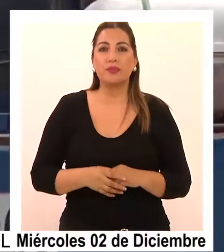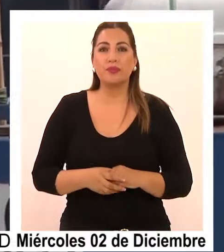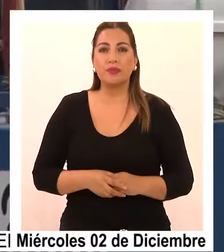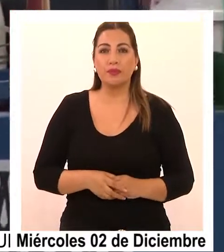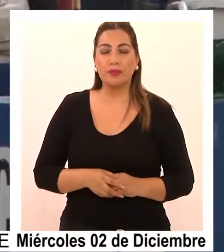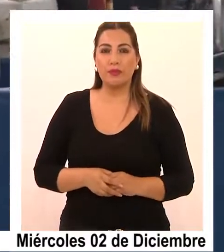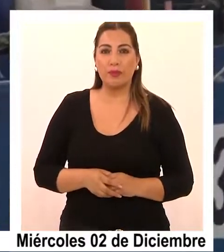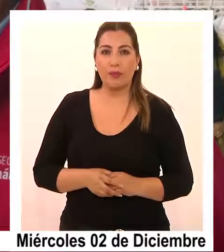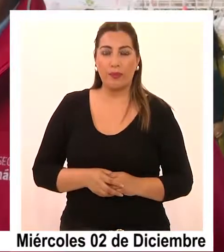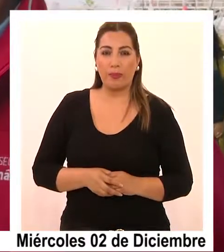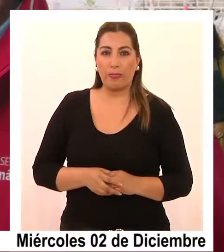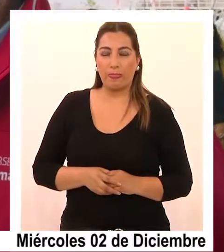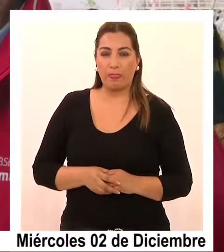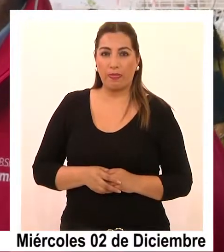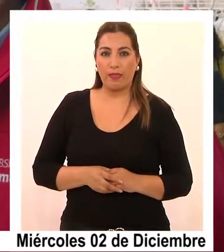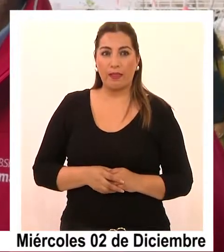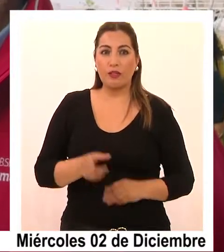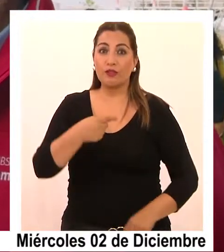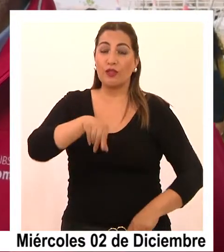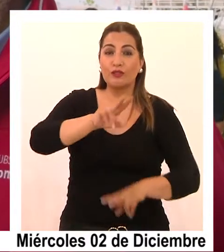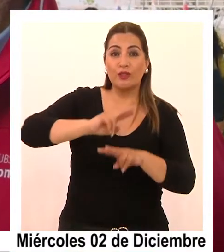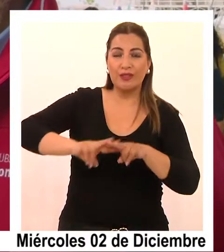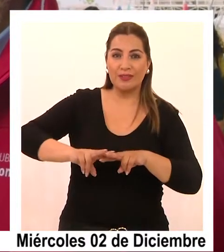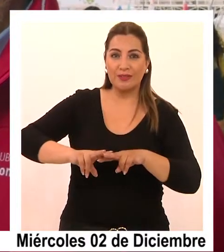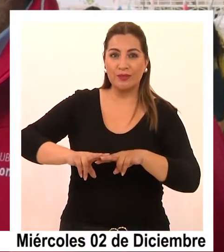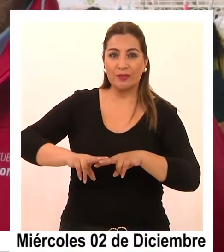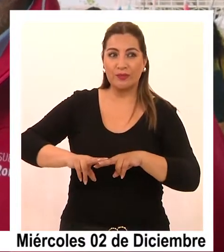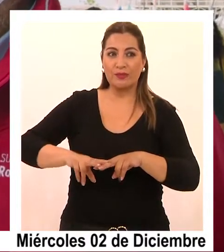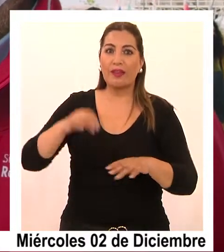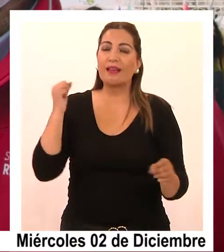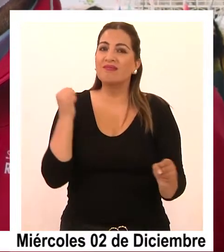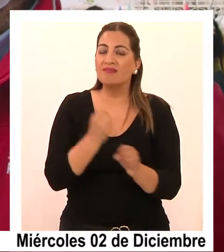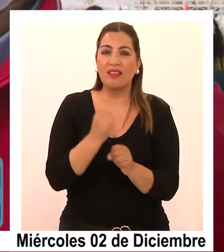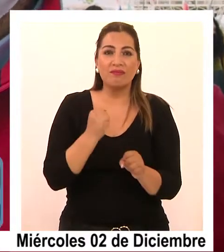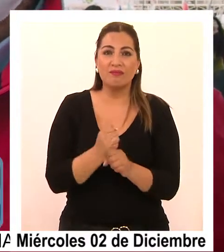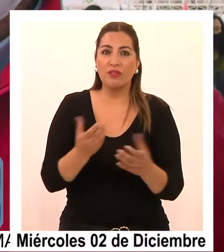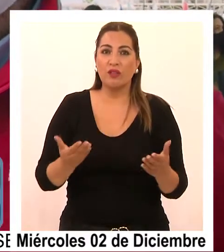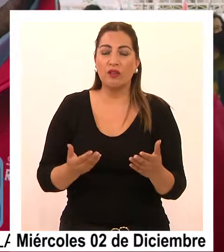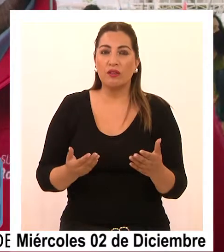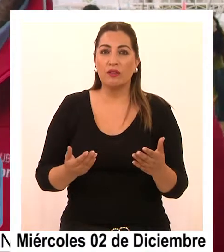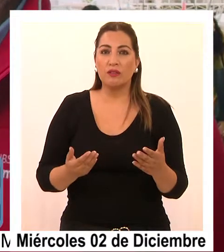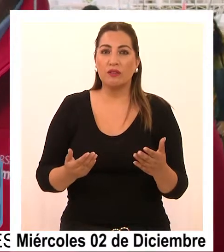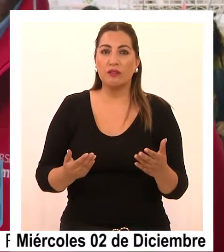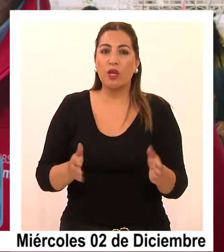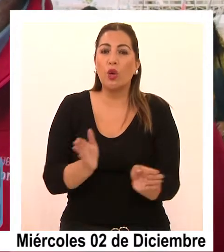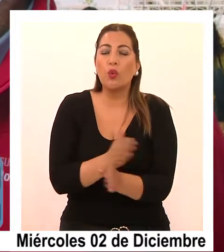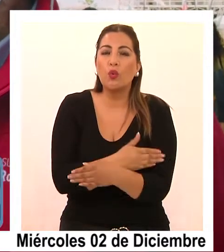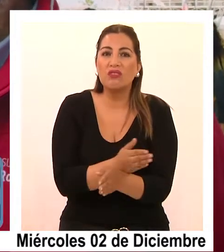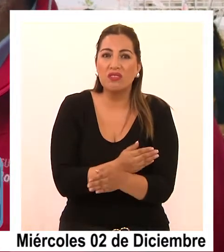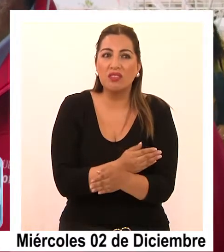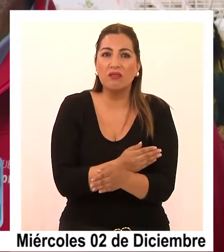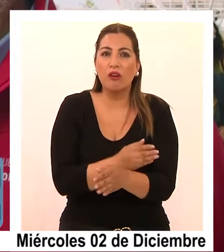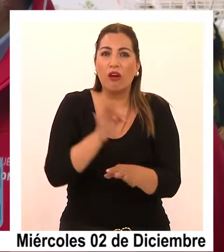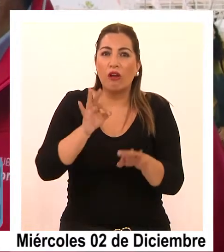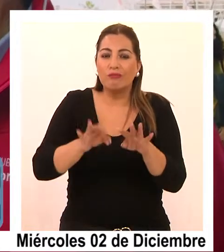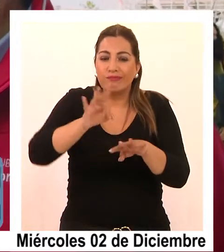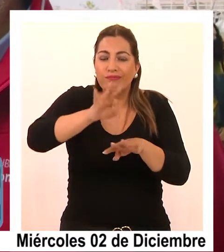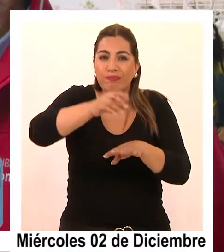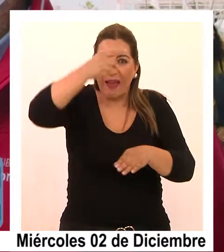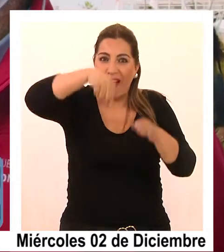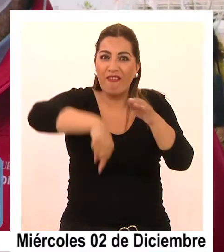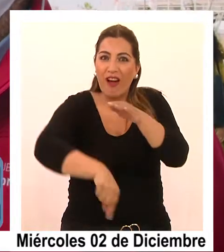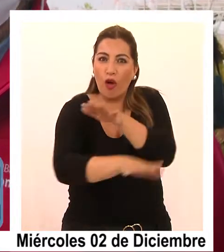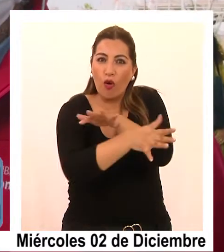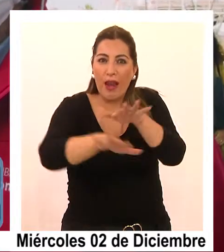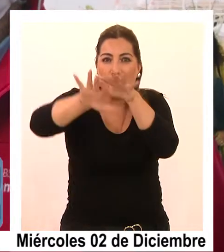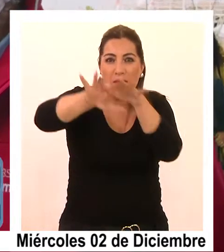permitido realizar trabajos de cultivo de experimentación en materia de acuicultura, por otro